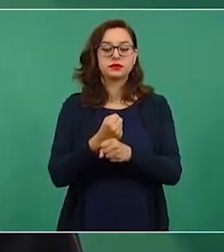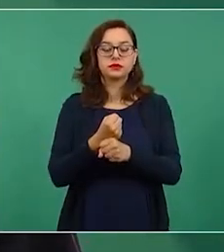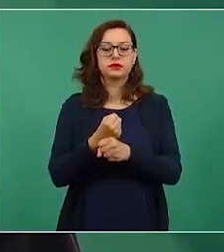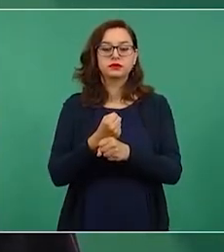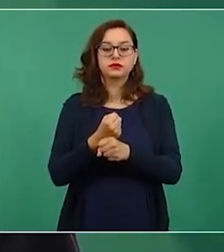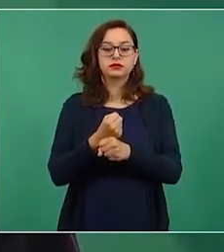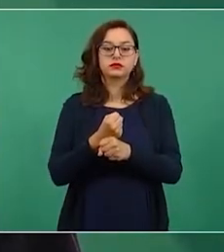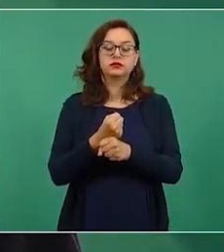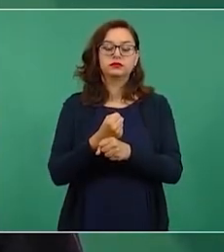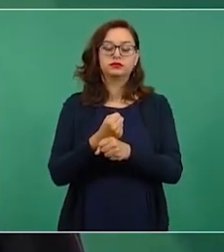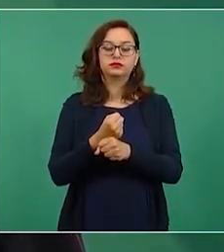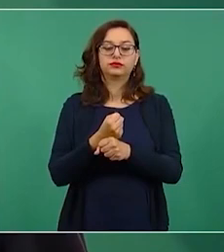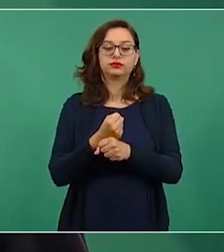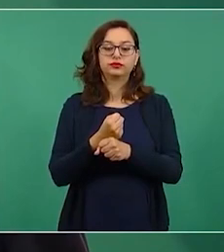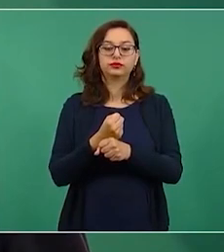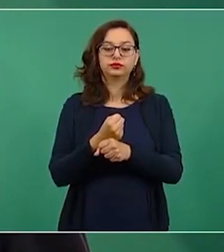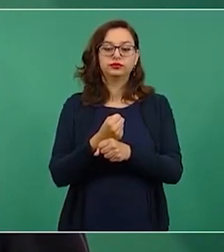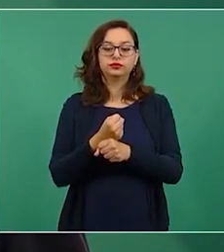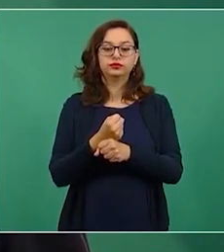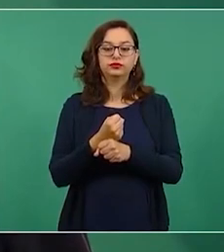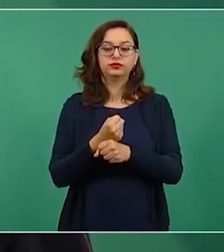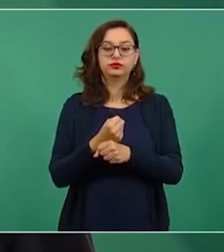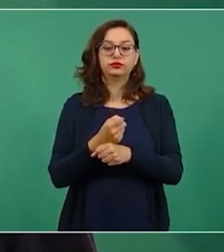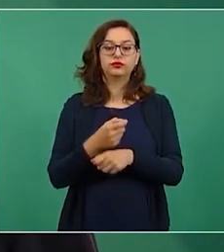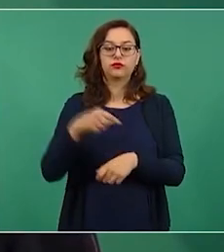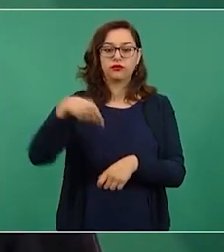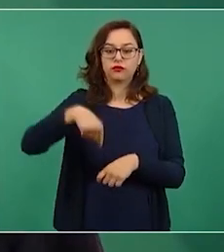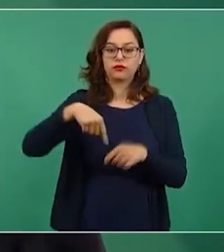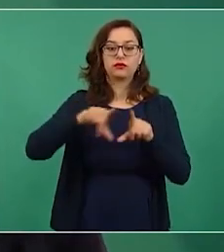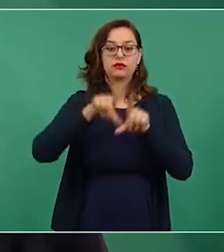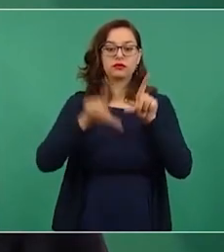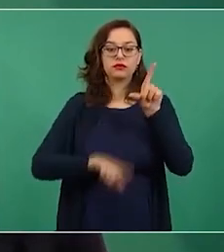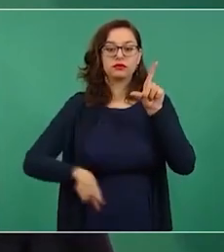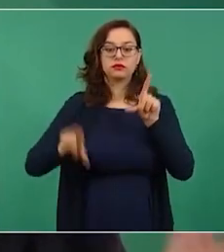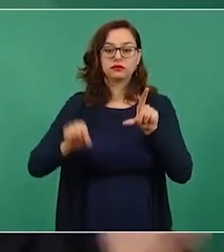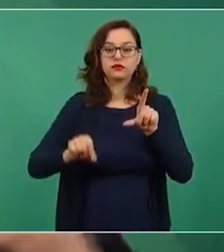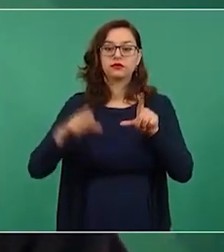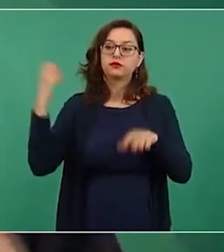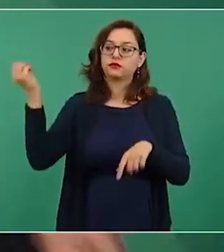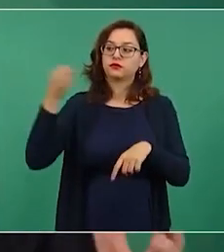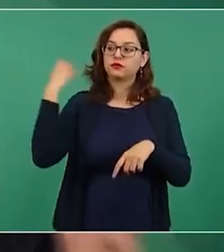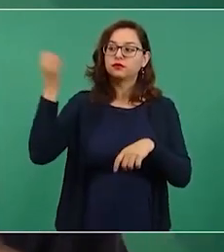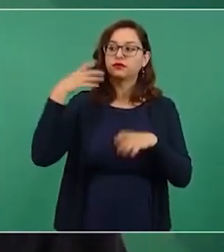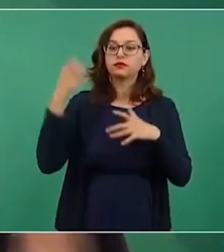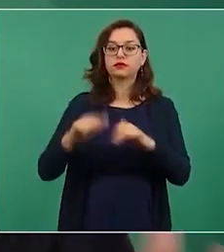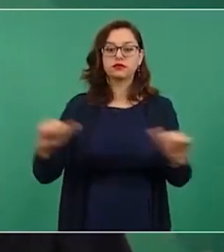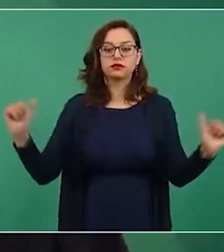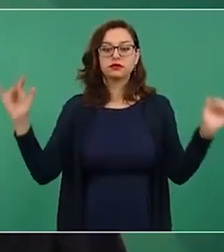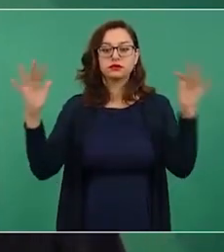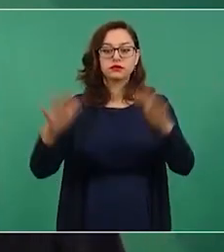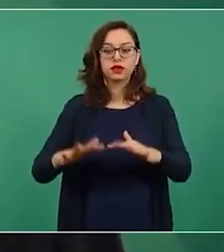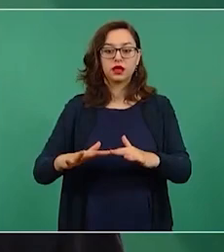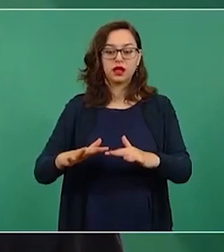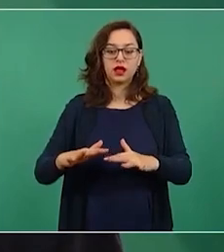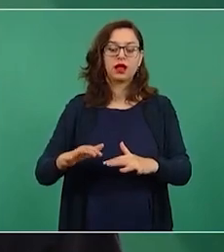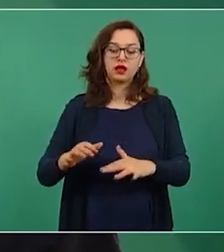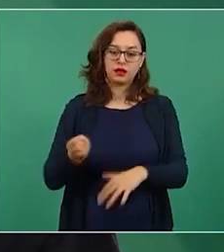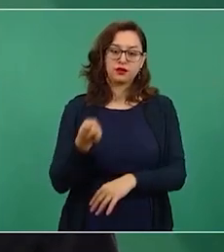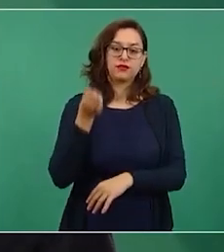se va a llevar a cabo en México la cumbre de los tres